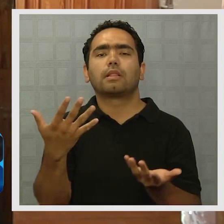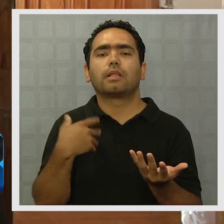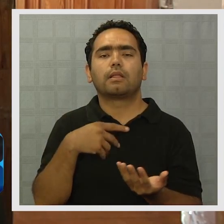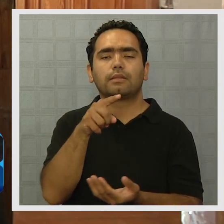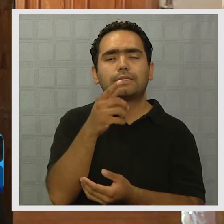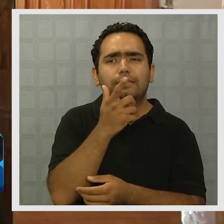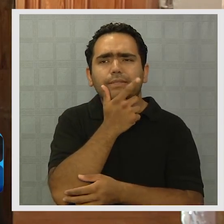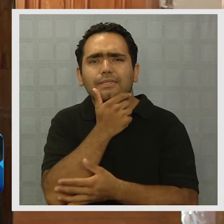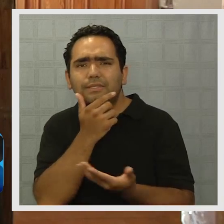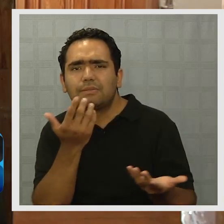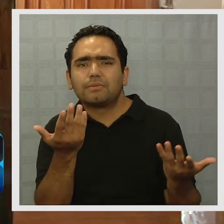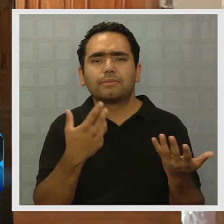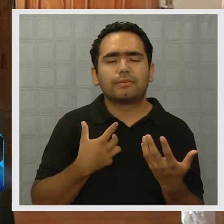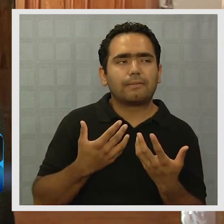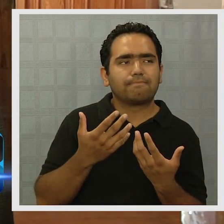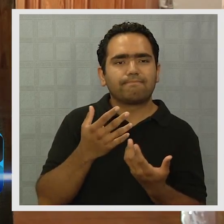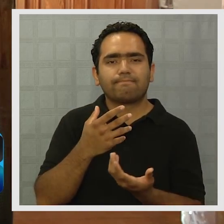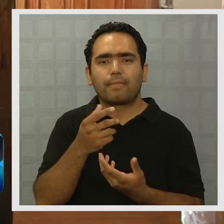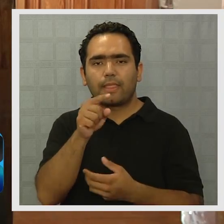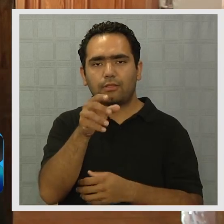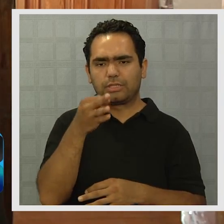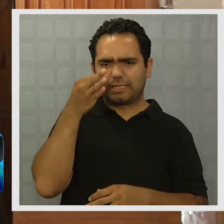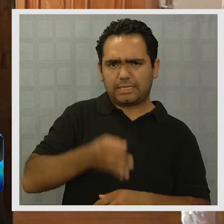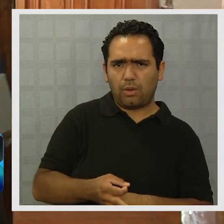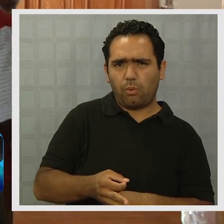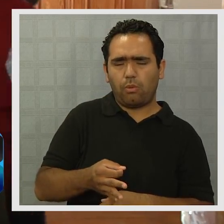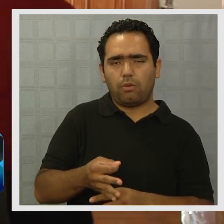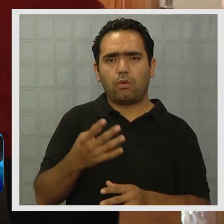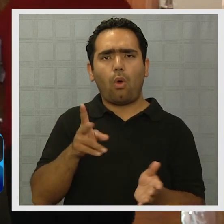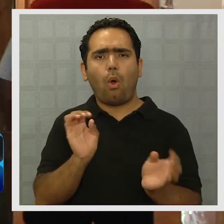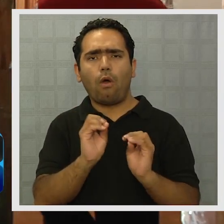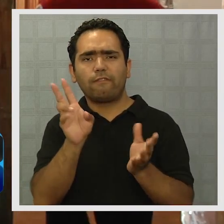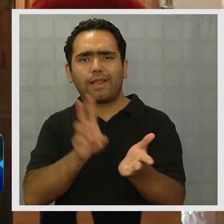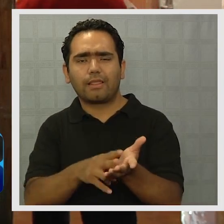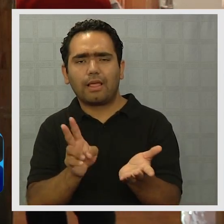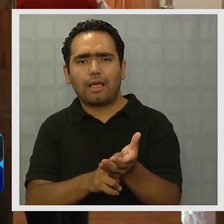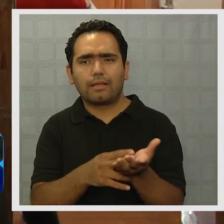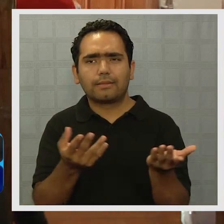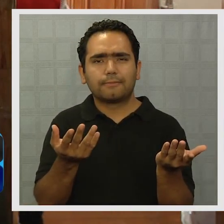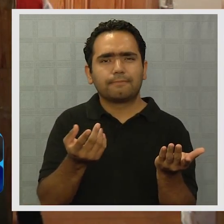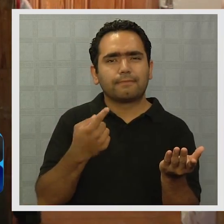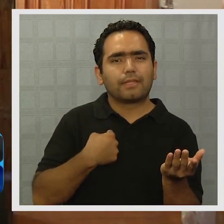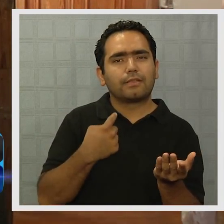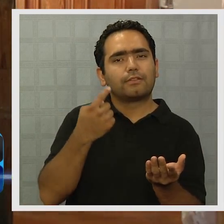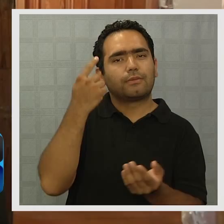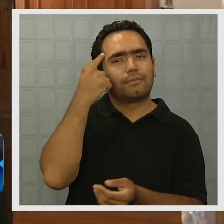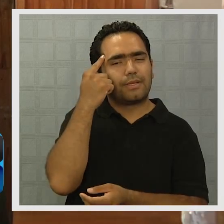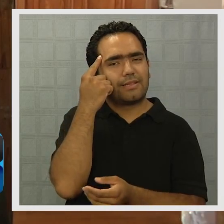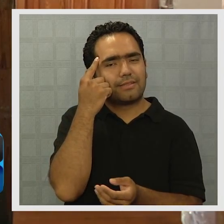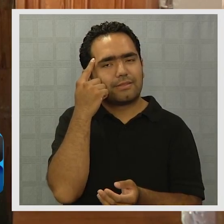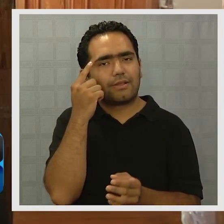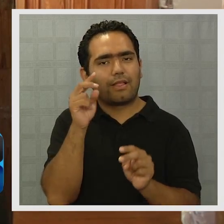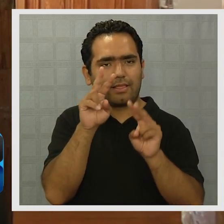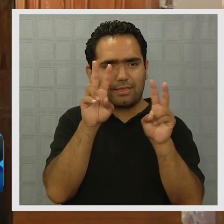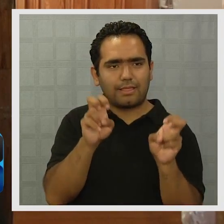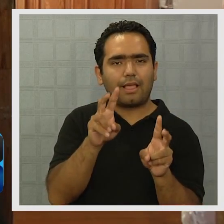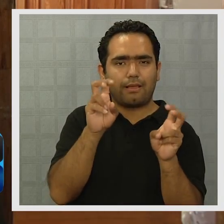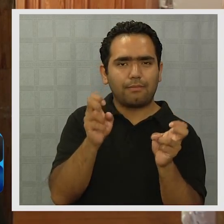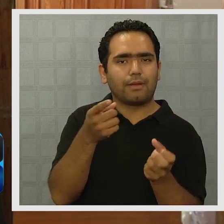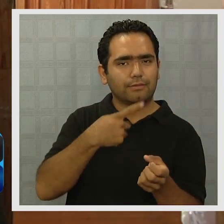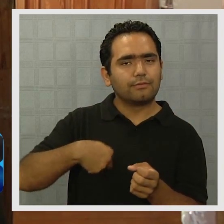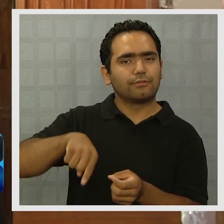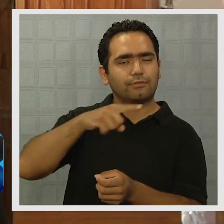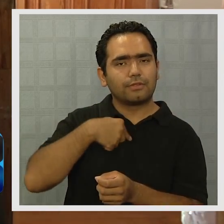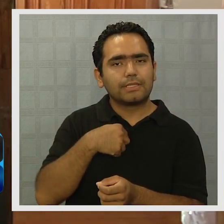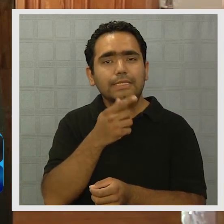esta incertidumbre porque en realidad más que certeza, más que verdades respecto a lo que va a ocurrir en el futuro con el clima